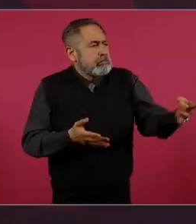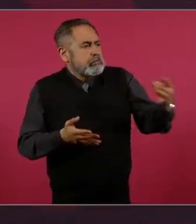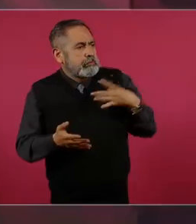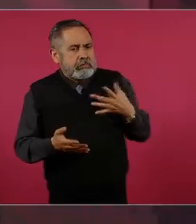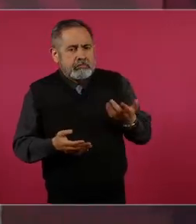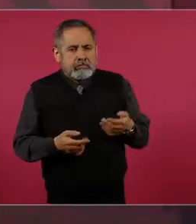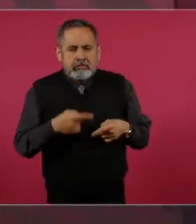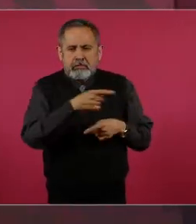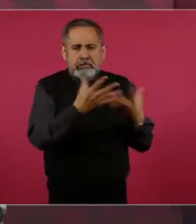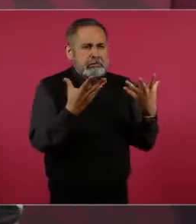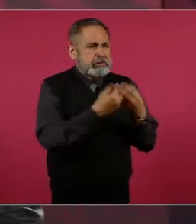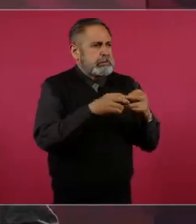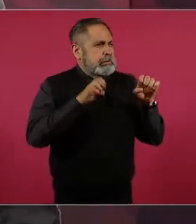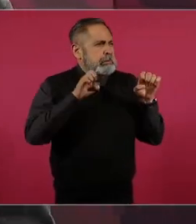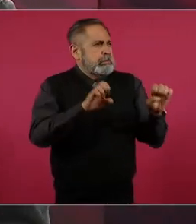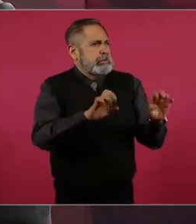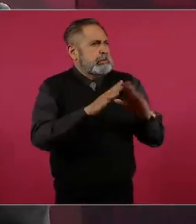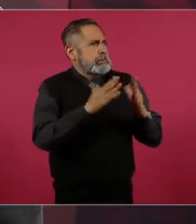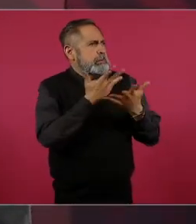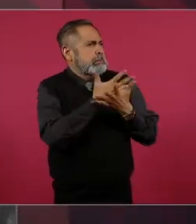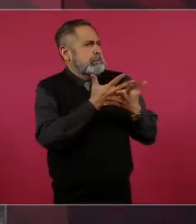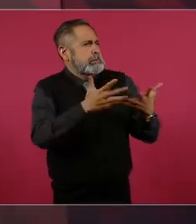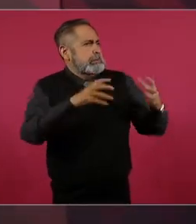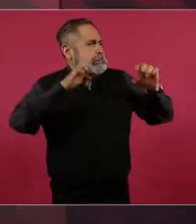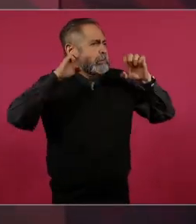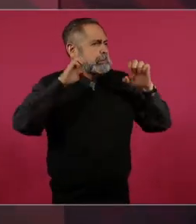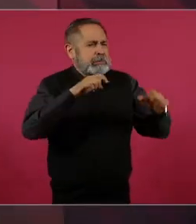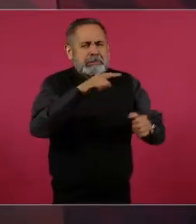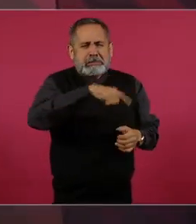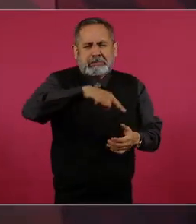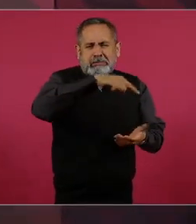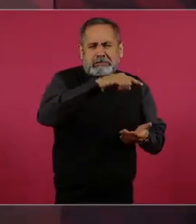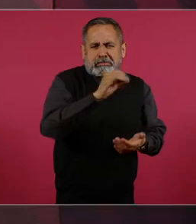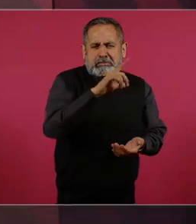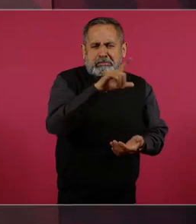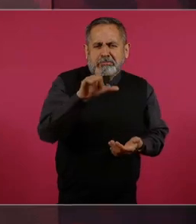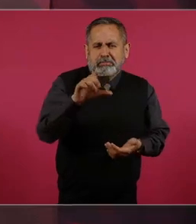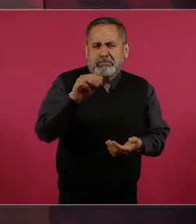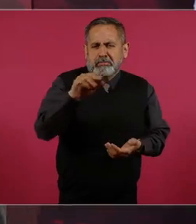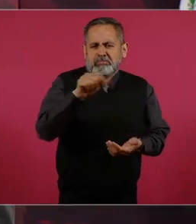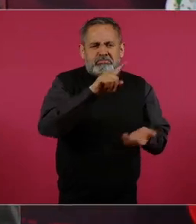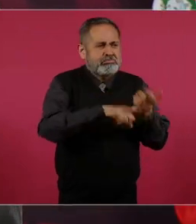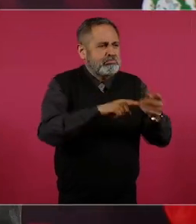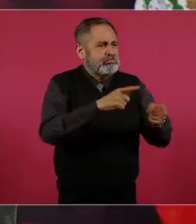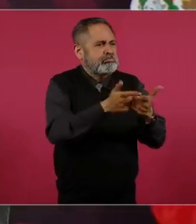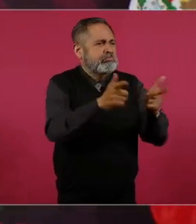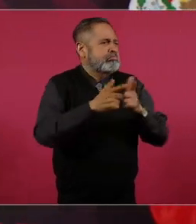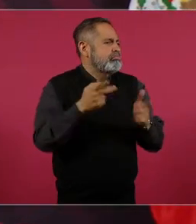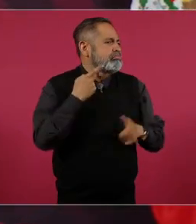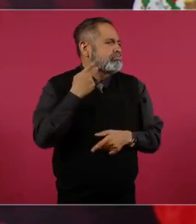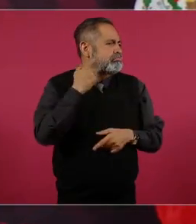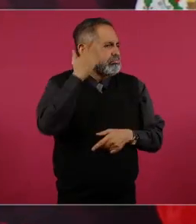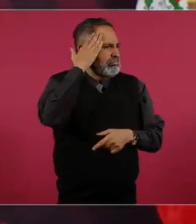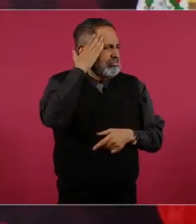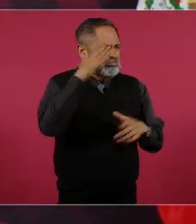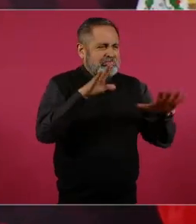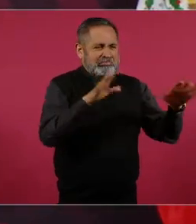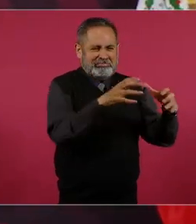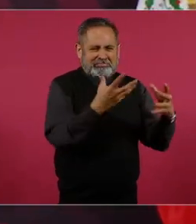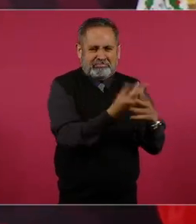las mansiones que tienen en las lomas con los líderes de los partidos del bloque